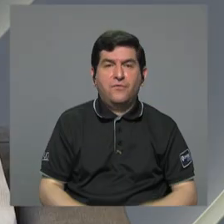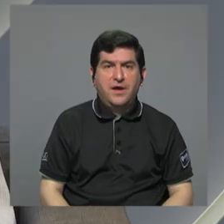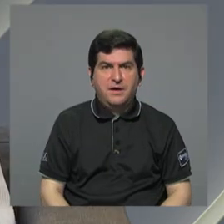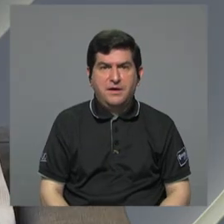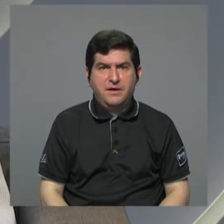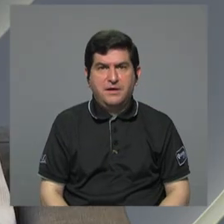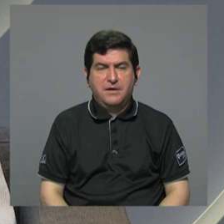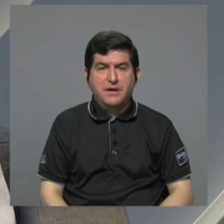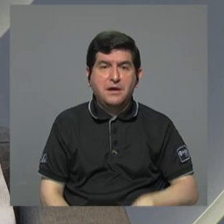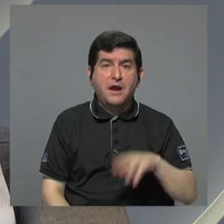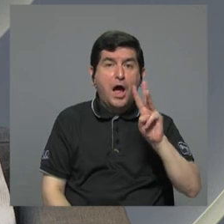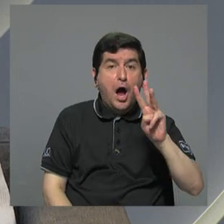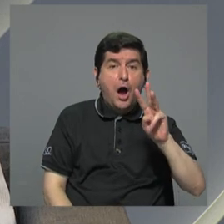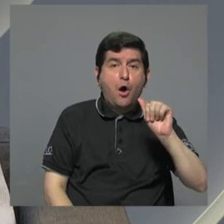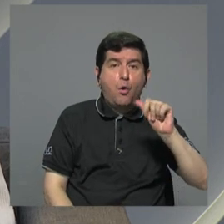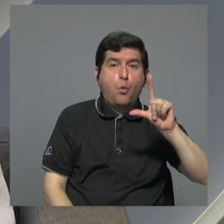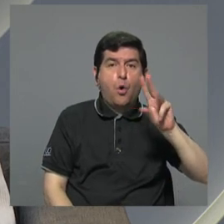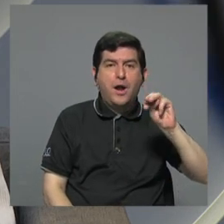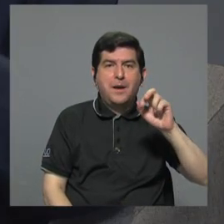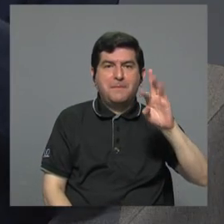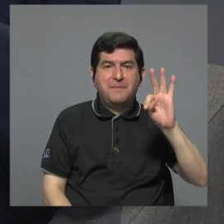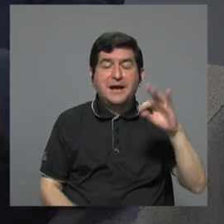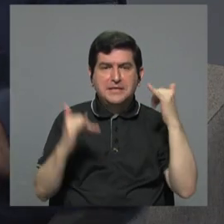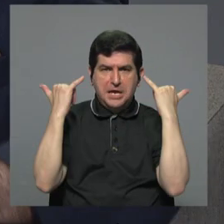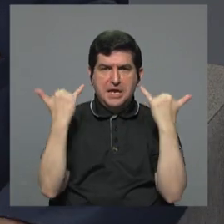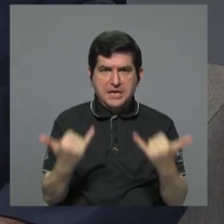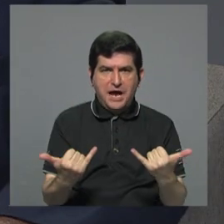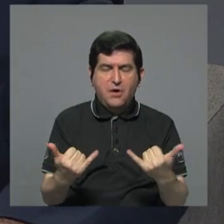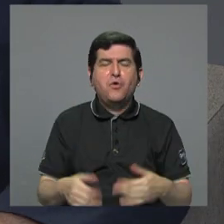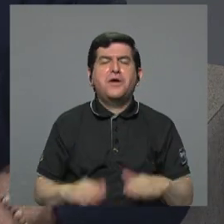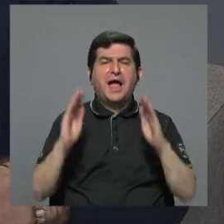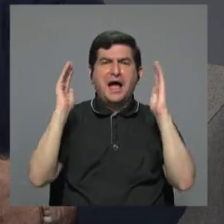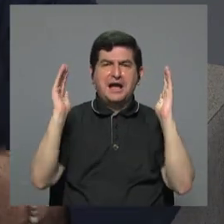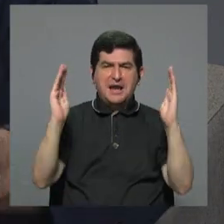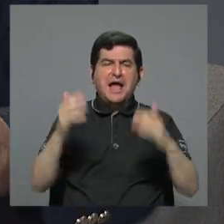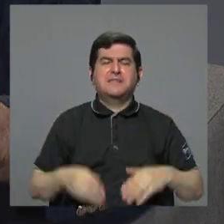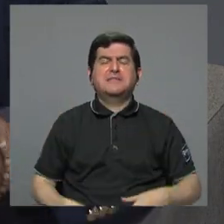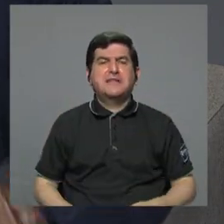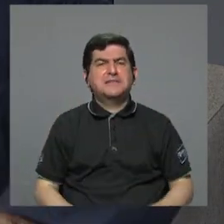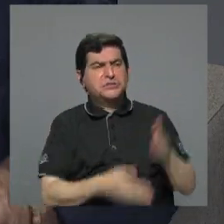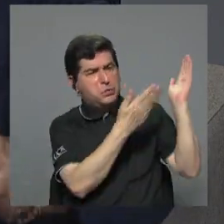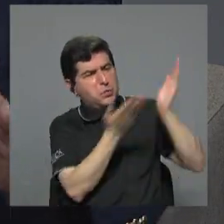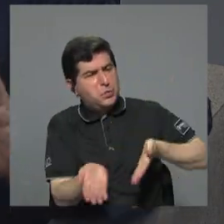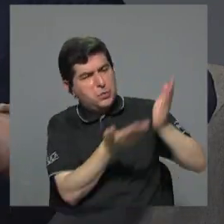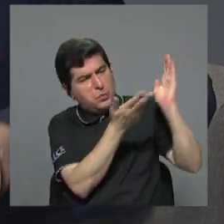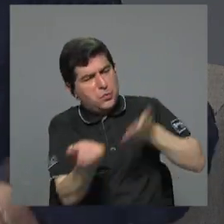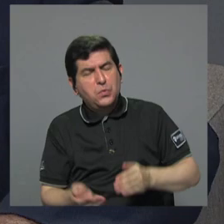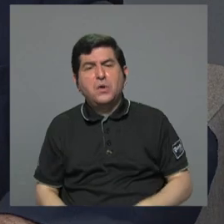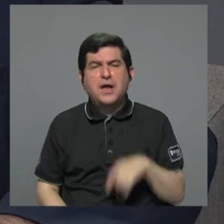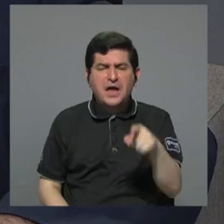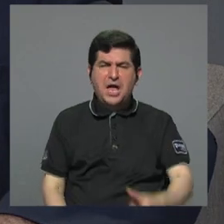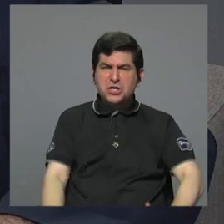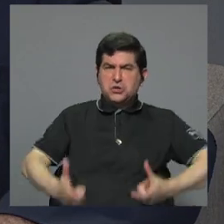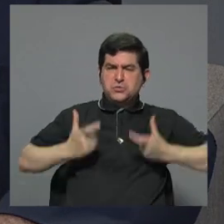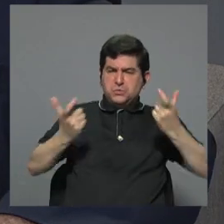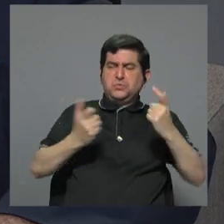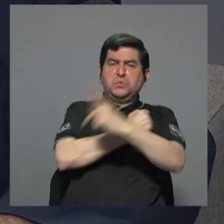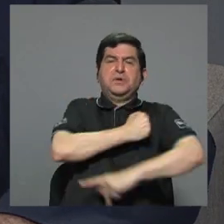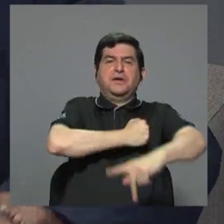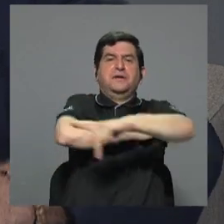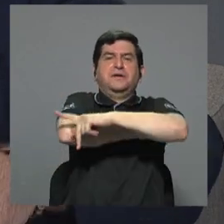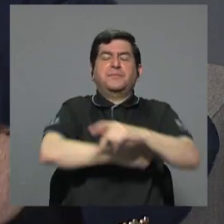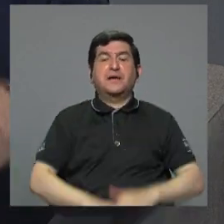Walmart y quién más. Walmart y todas las grandes cadenas y los grandes importadores, que son los que se han empilletado en este país.